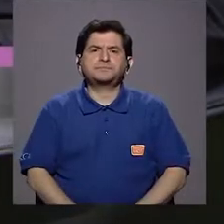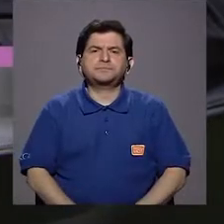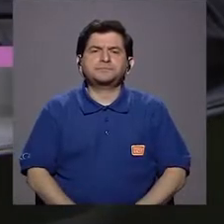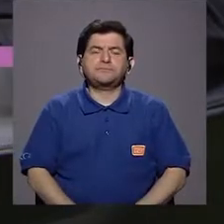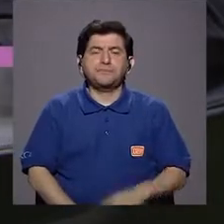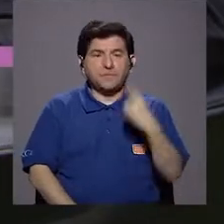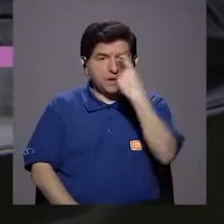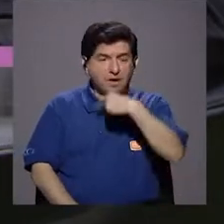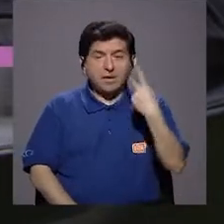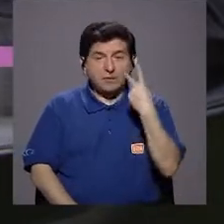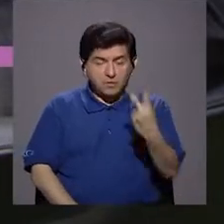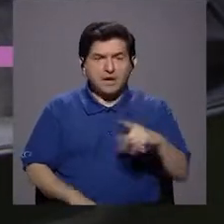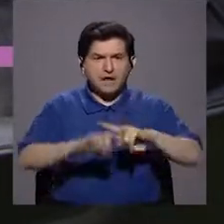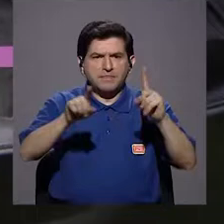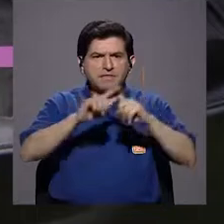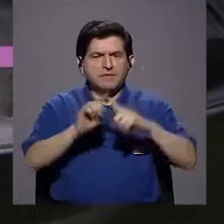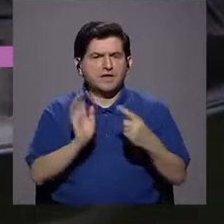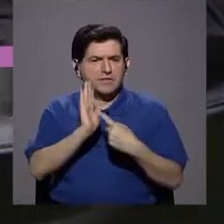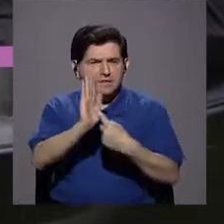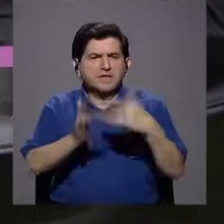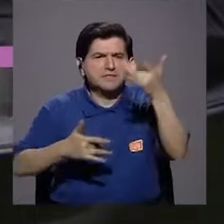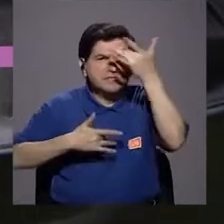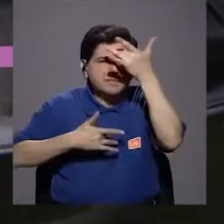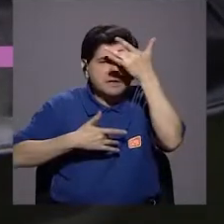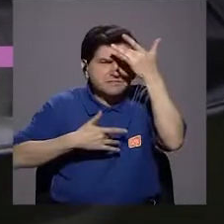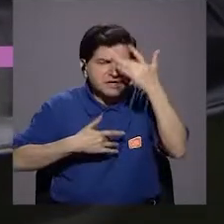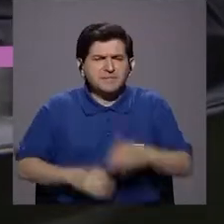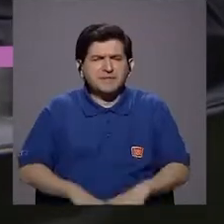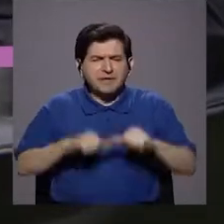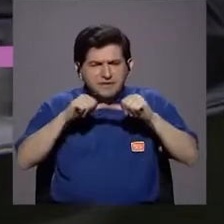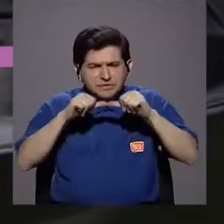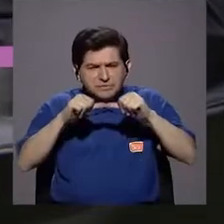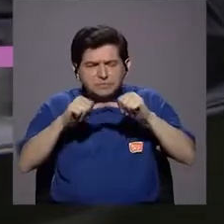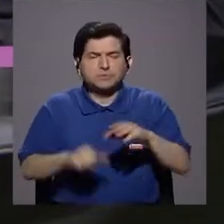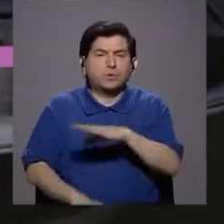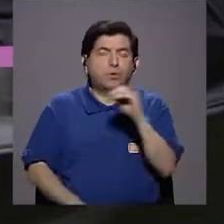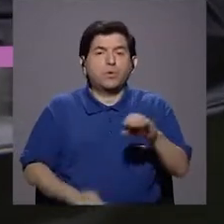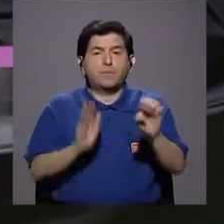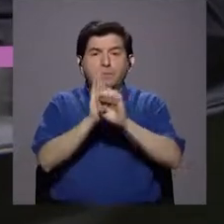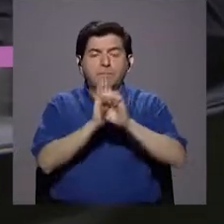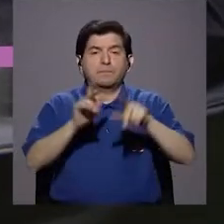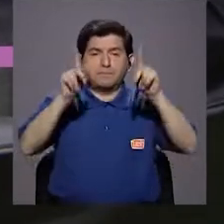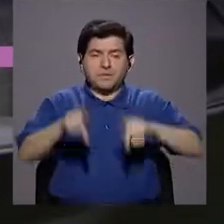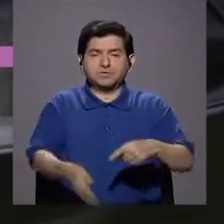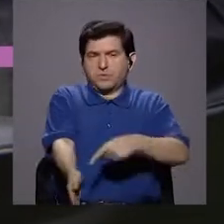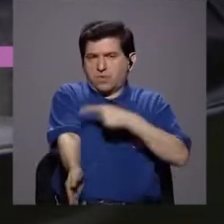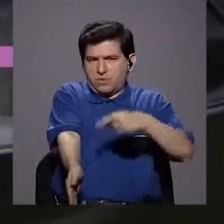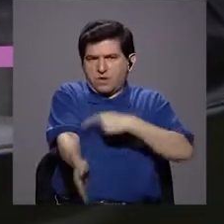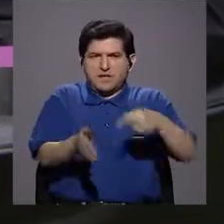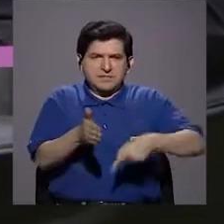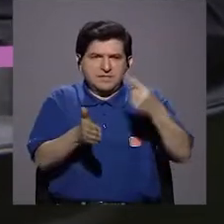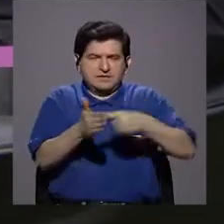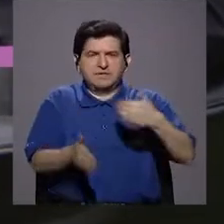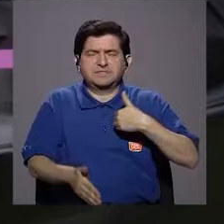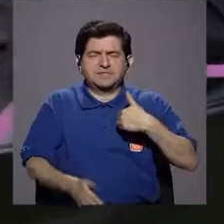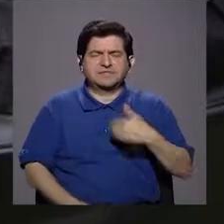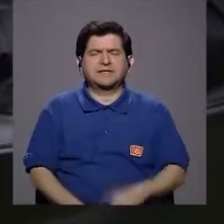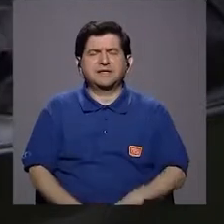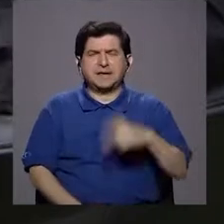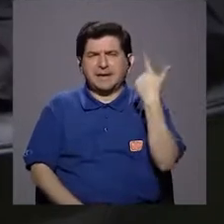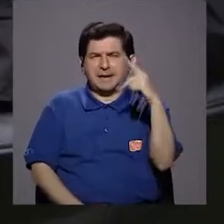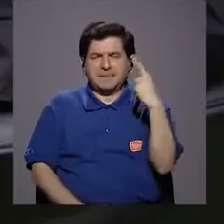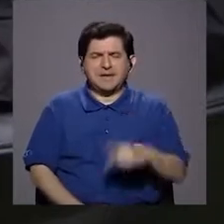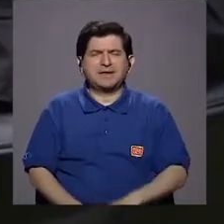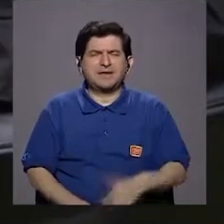En la boca se pueden ver muchas manifestaciones de enfermedades sistémicas, por ejemplo los pacientes diabéticos a veces tienen mayor